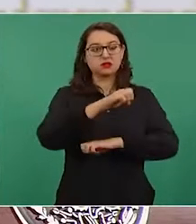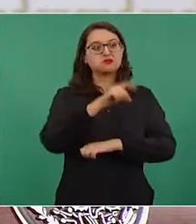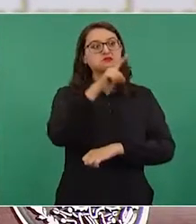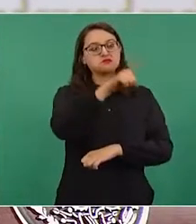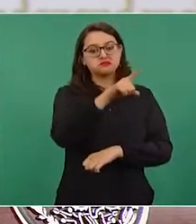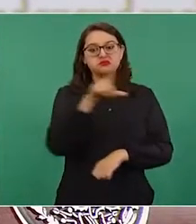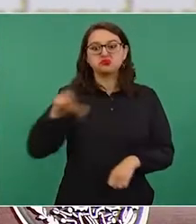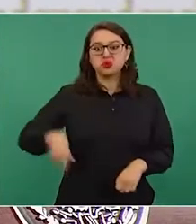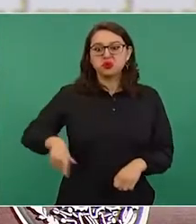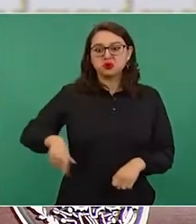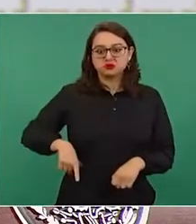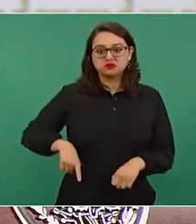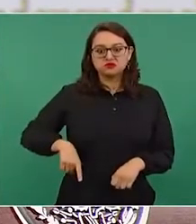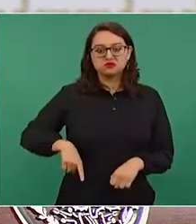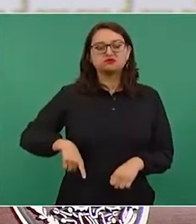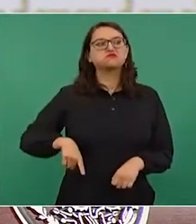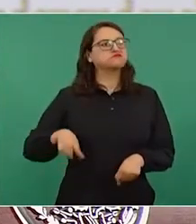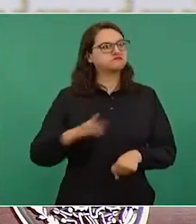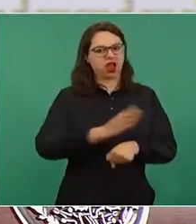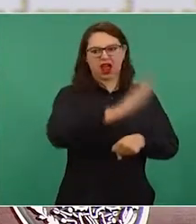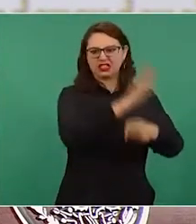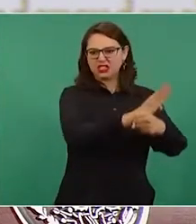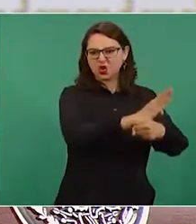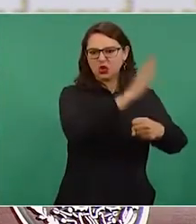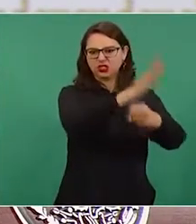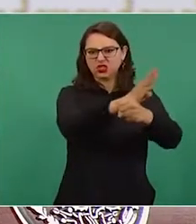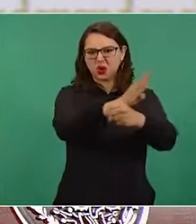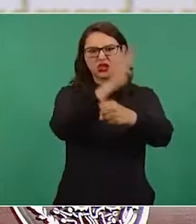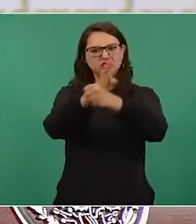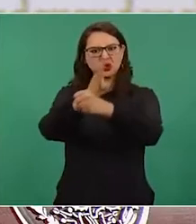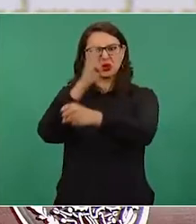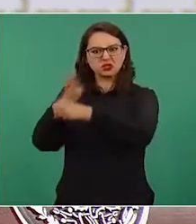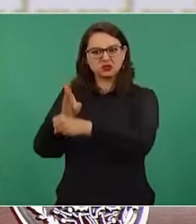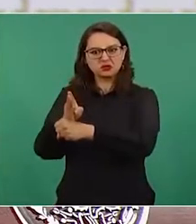Se tapó el asunto.